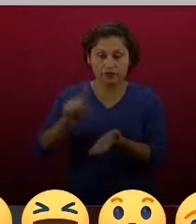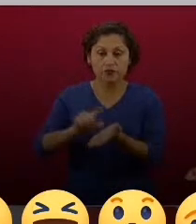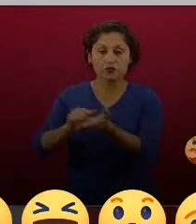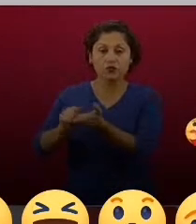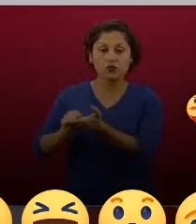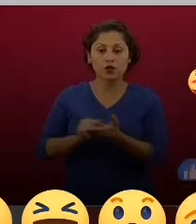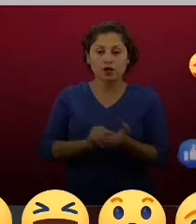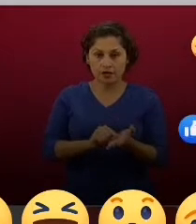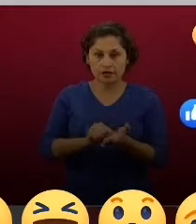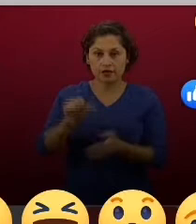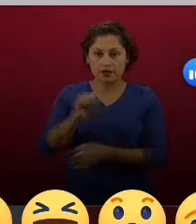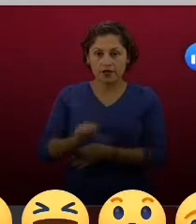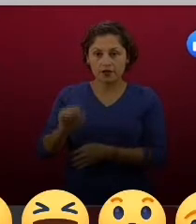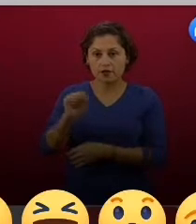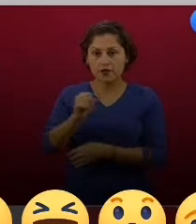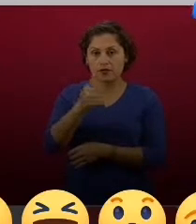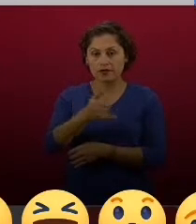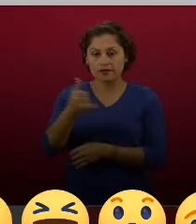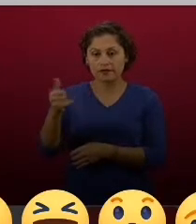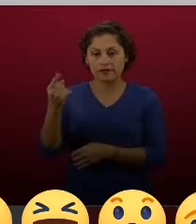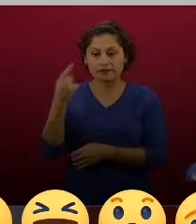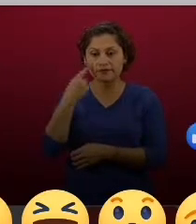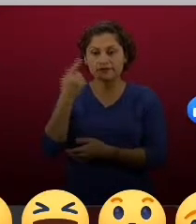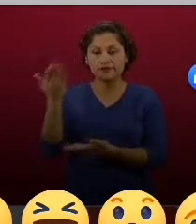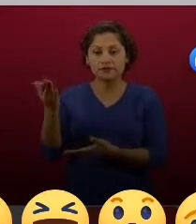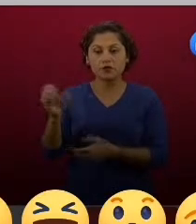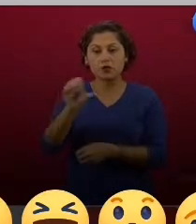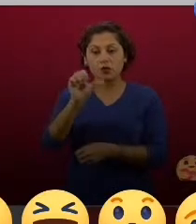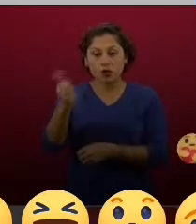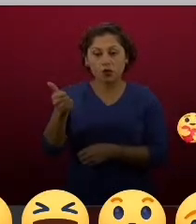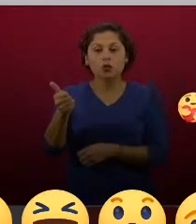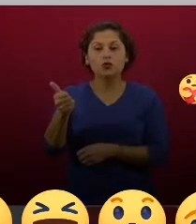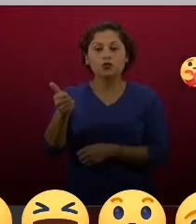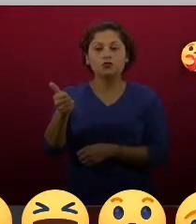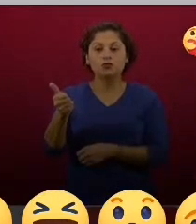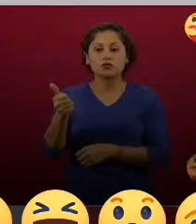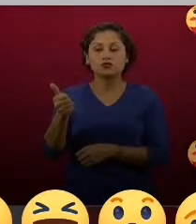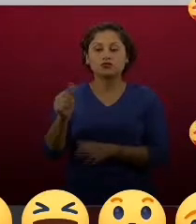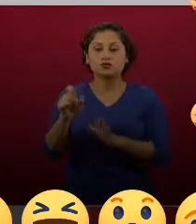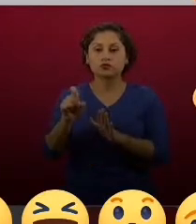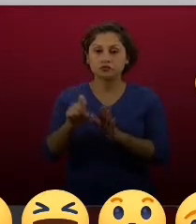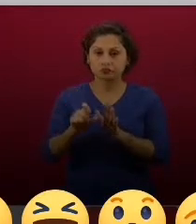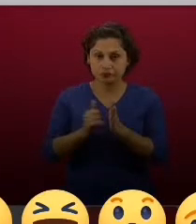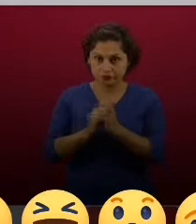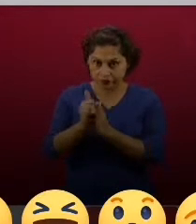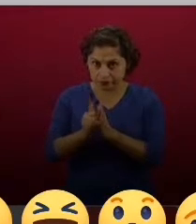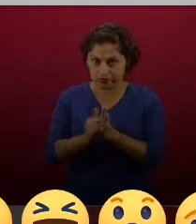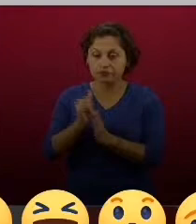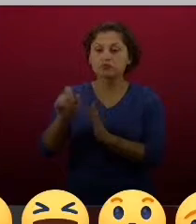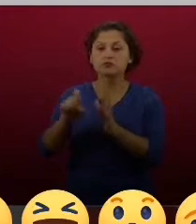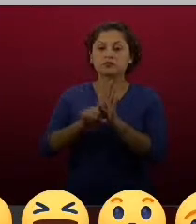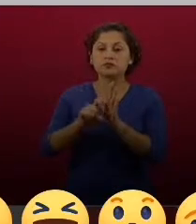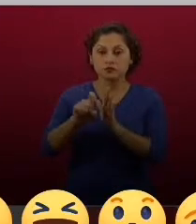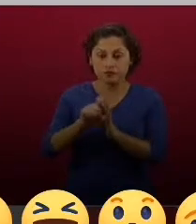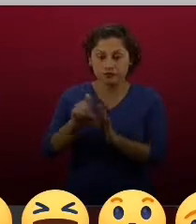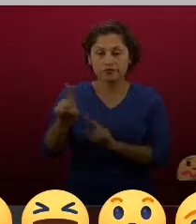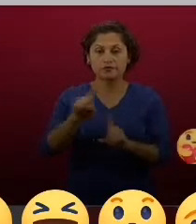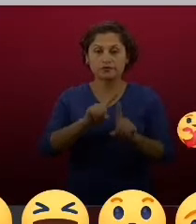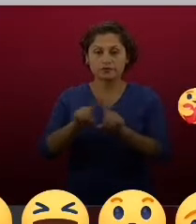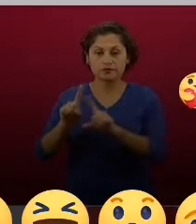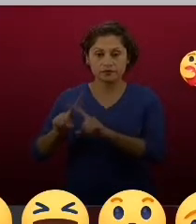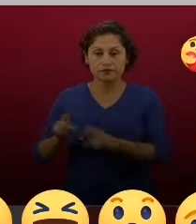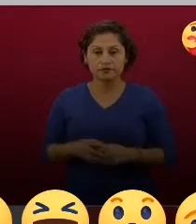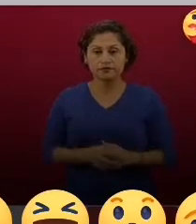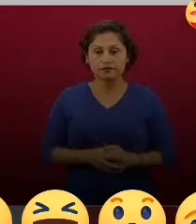infonavit. En la que sigue, que es YouTube, también es Comunidad Infonavit. Infonavit oficial en Instagram, la que